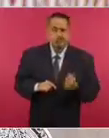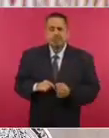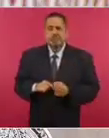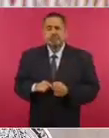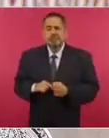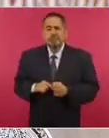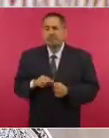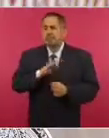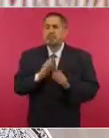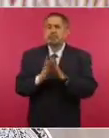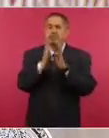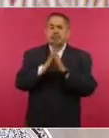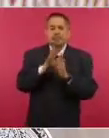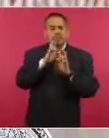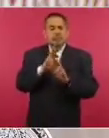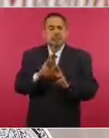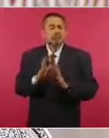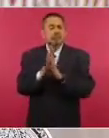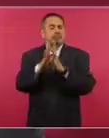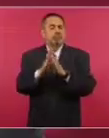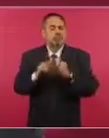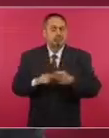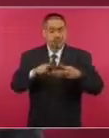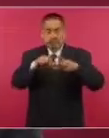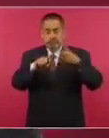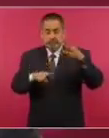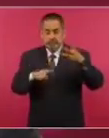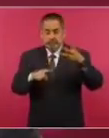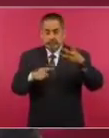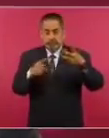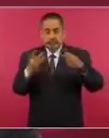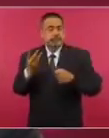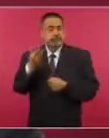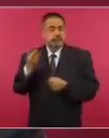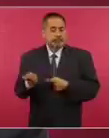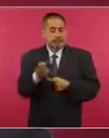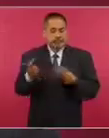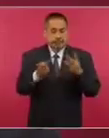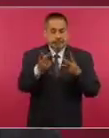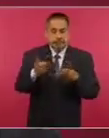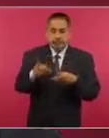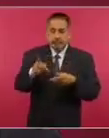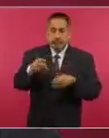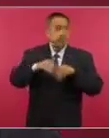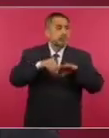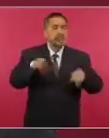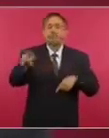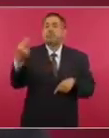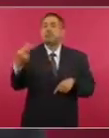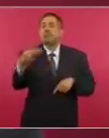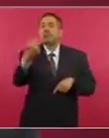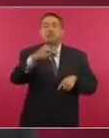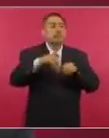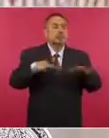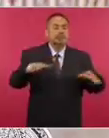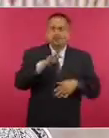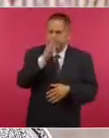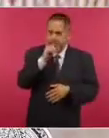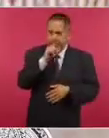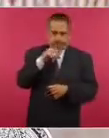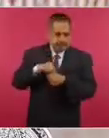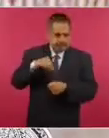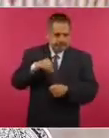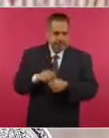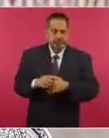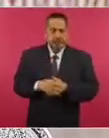y en todo momento se cuidará la secrecía de la opinión que emitan los ciudadanos. El pueblo será el encargado de cuidar